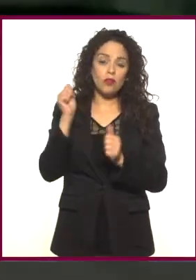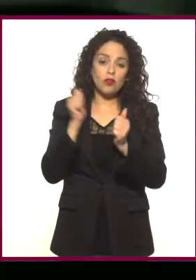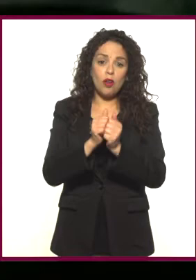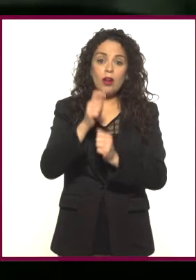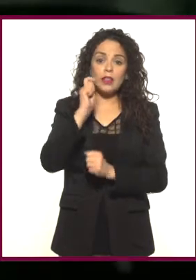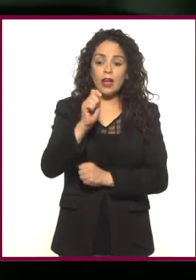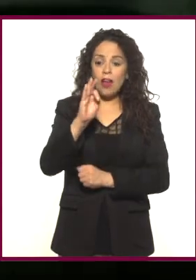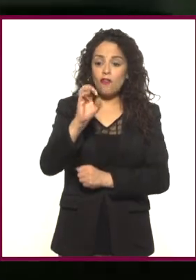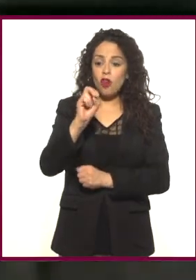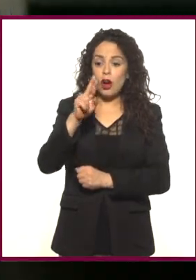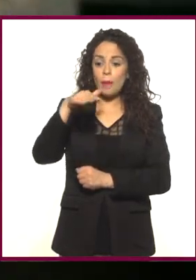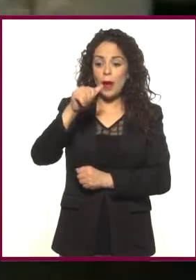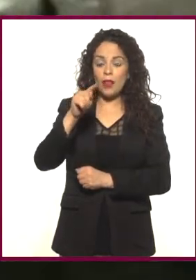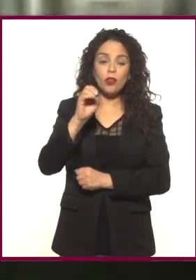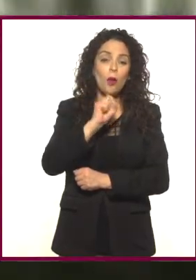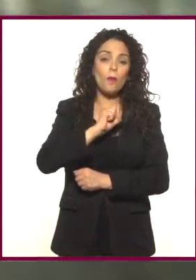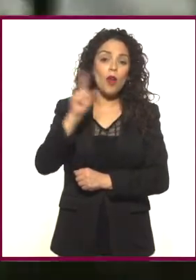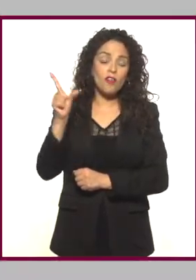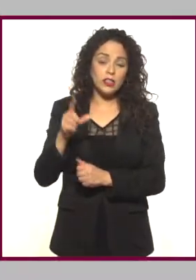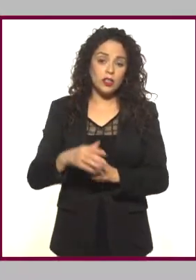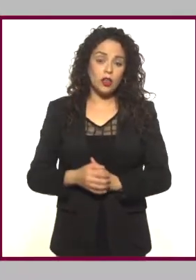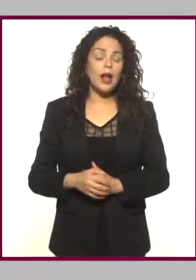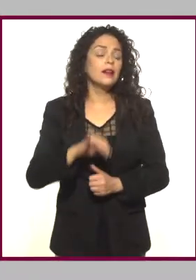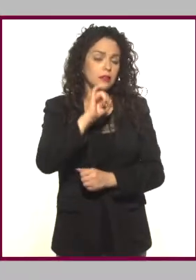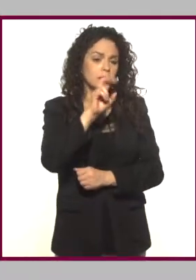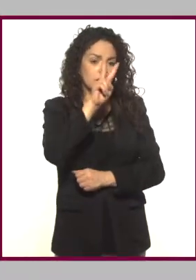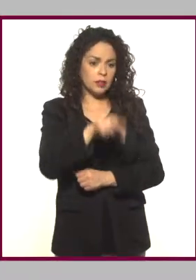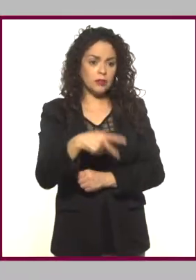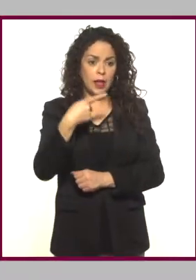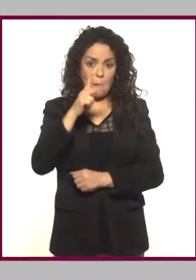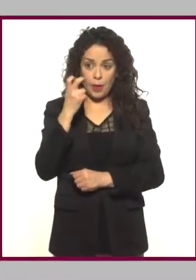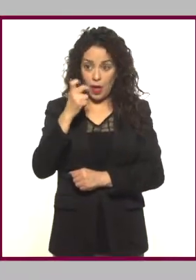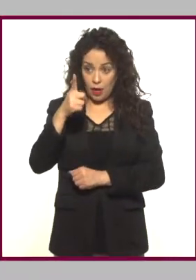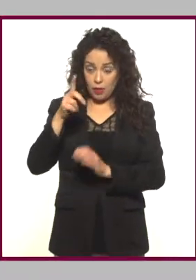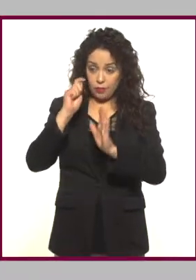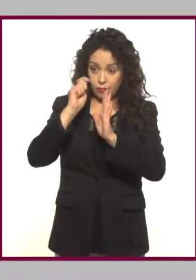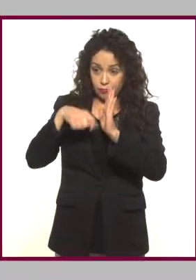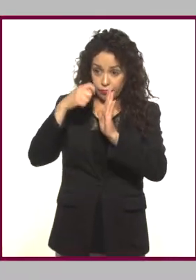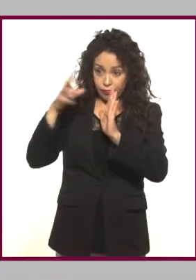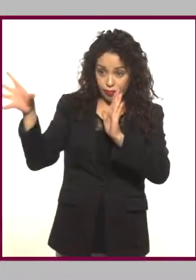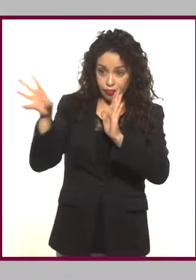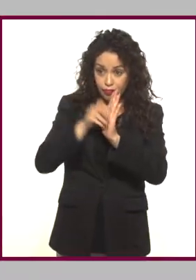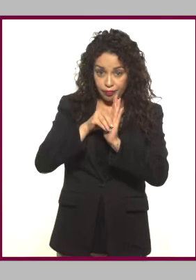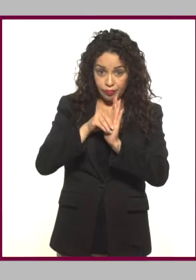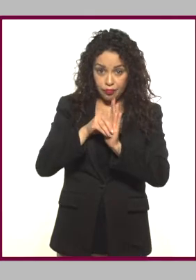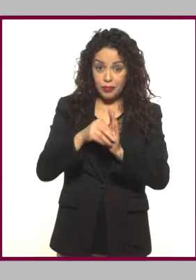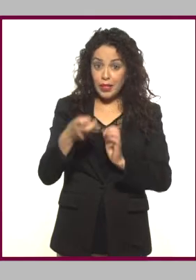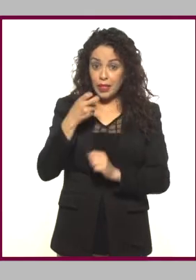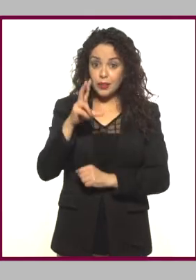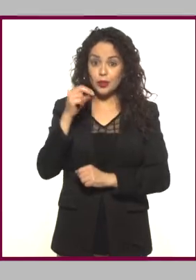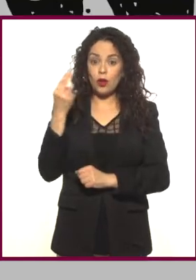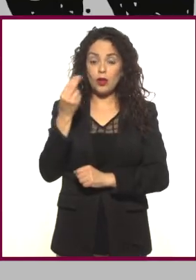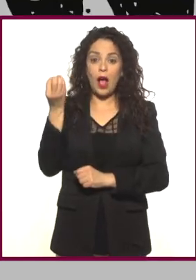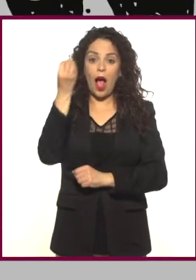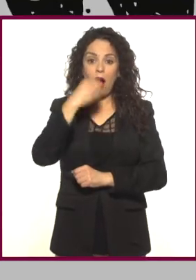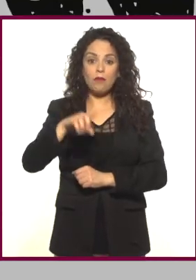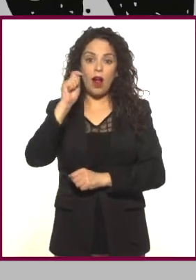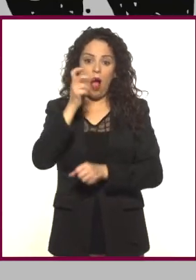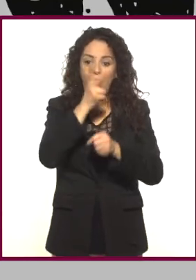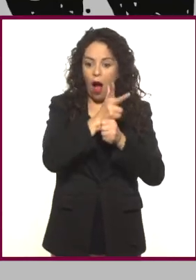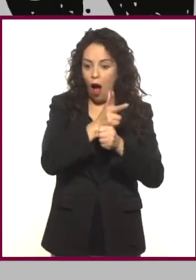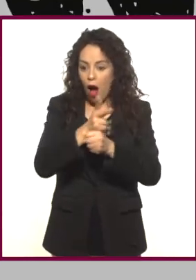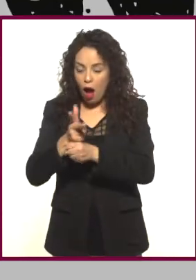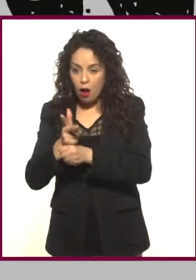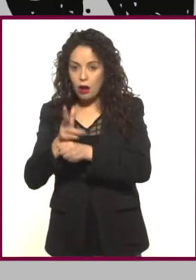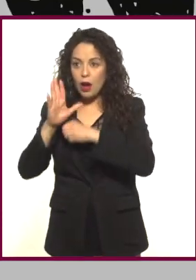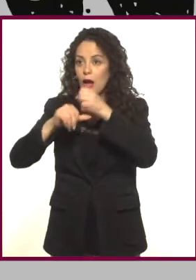profesional. Sí, sí. Pero en algunas partes del proceso, como la filmación o la edición, ya no necesitas tener un Godzilla de cámara o